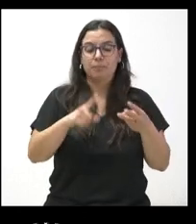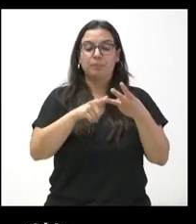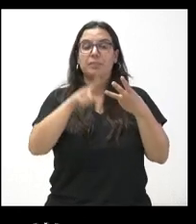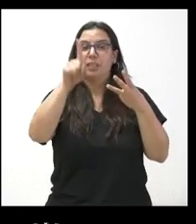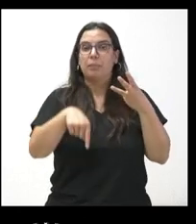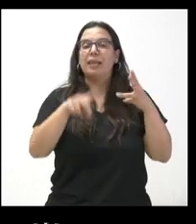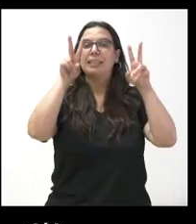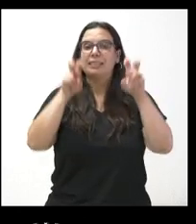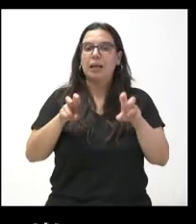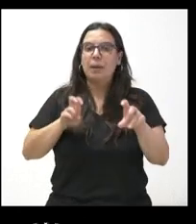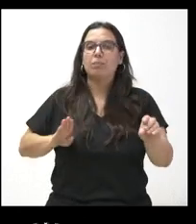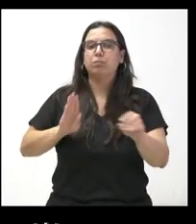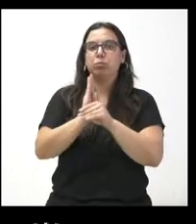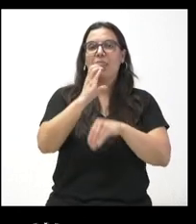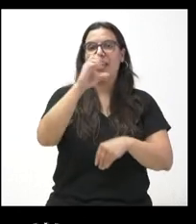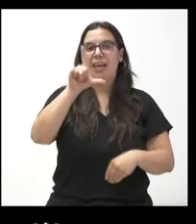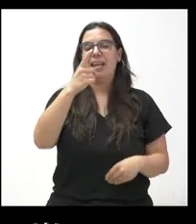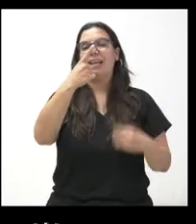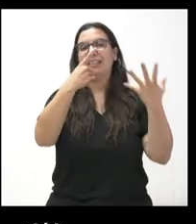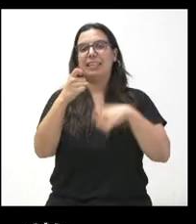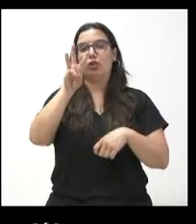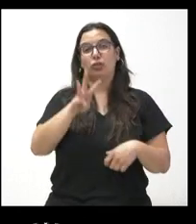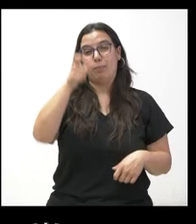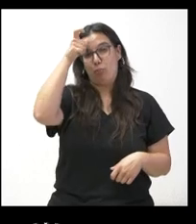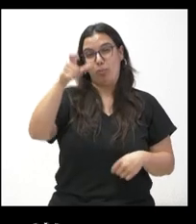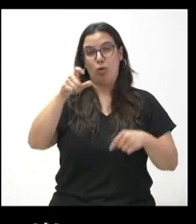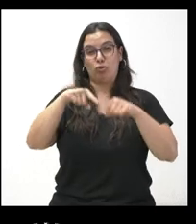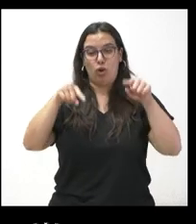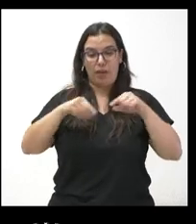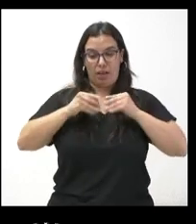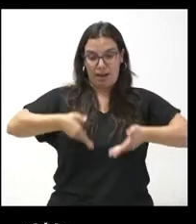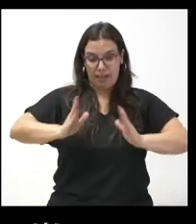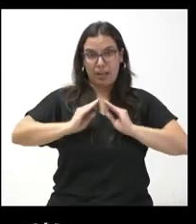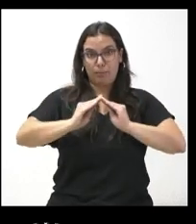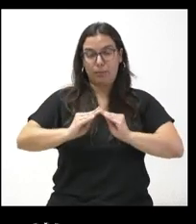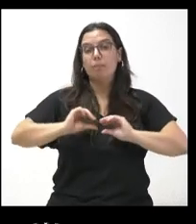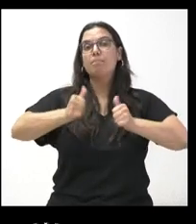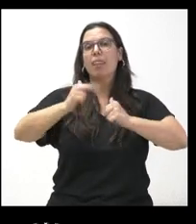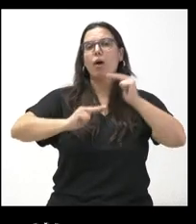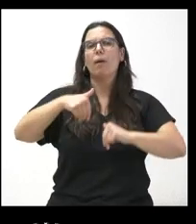la CL603, a su paso por San Miguel de Bernuí, ¿cuándo se prevé comenzar las obras?